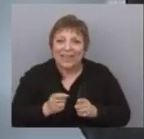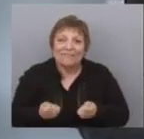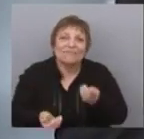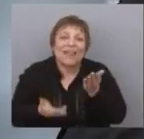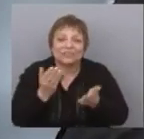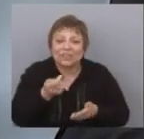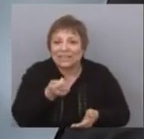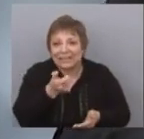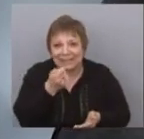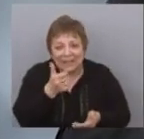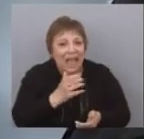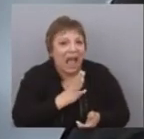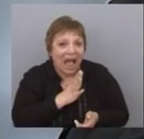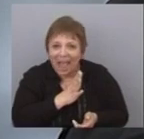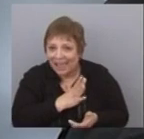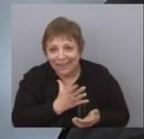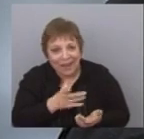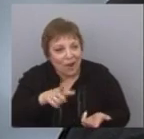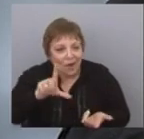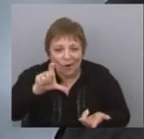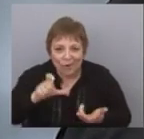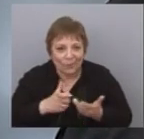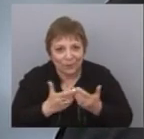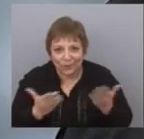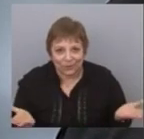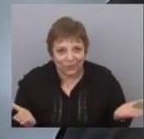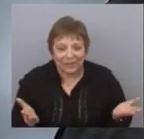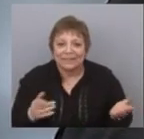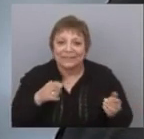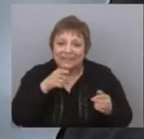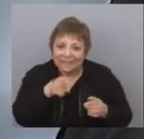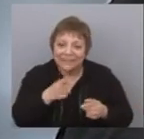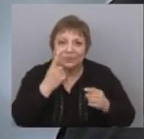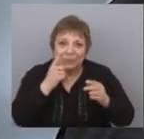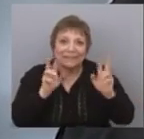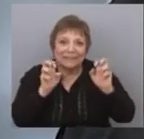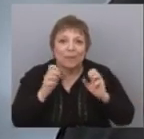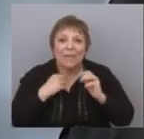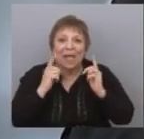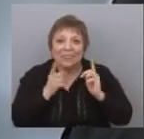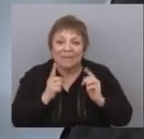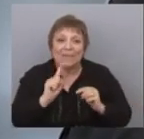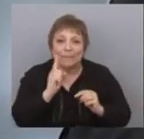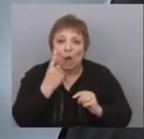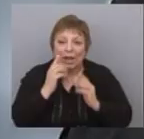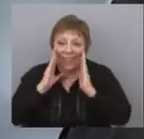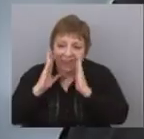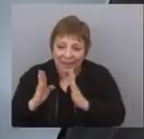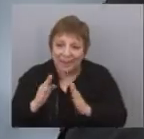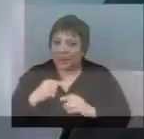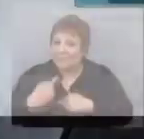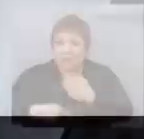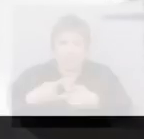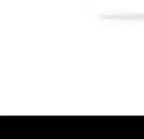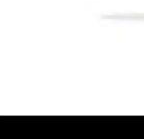golpeando. Así que es uno de los elementos a atender de manera prioritaria, lo fue y lo va a seguir